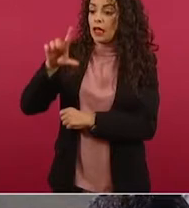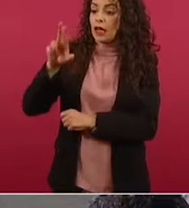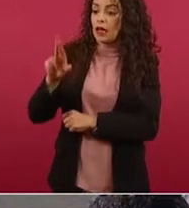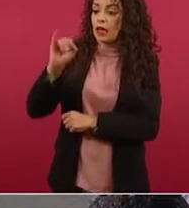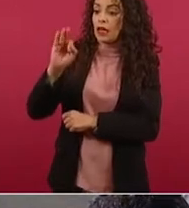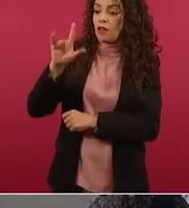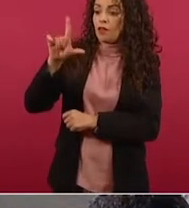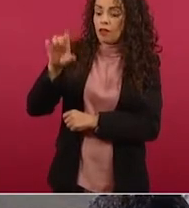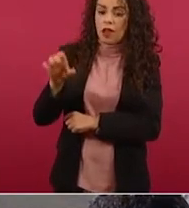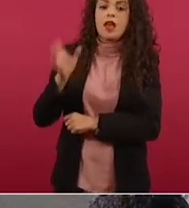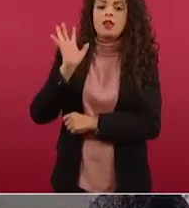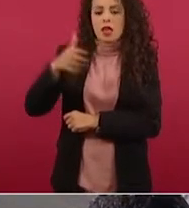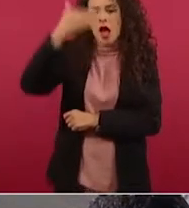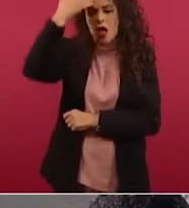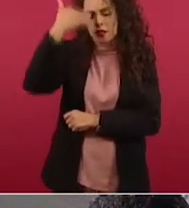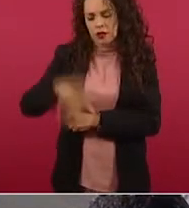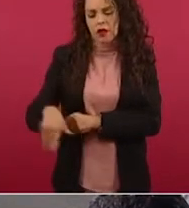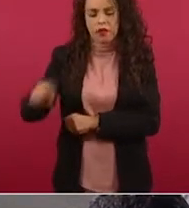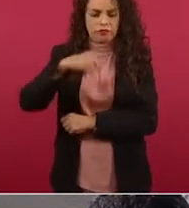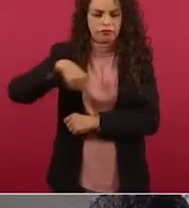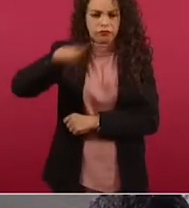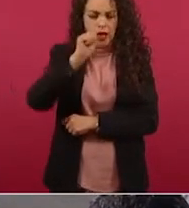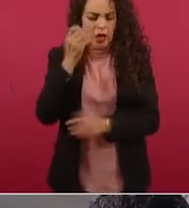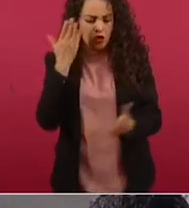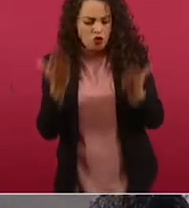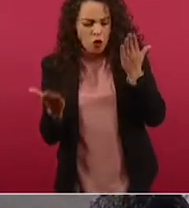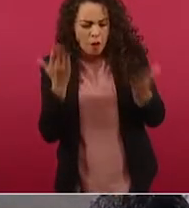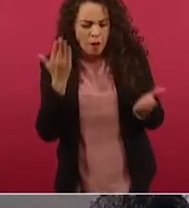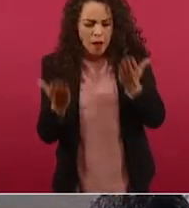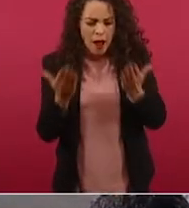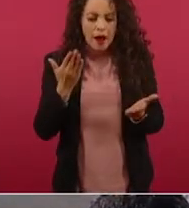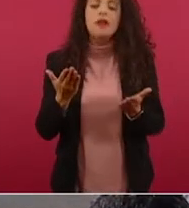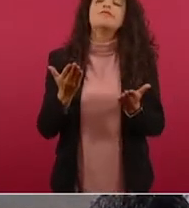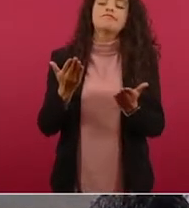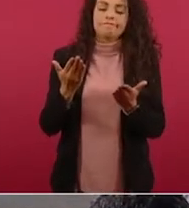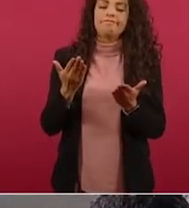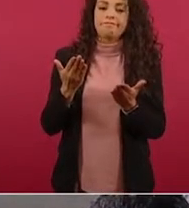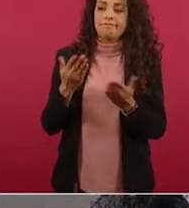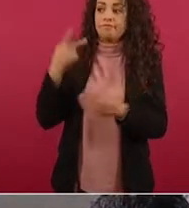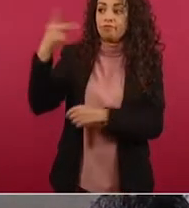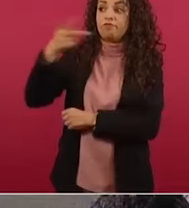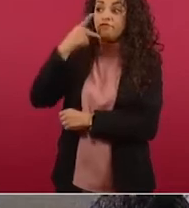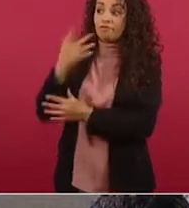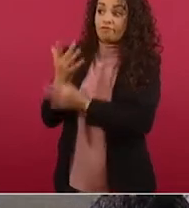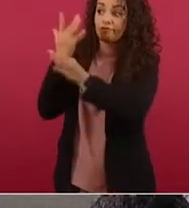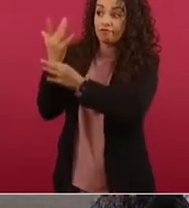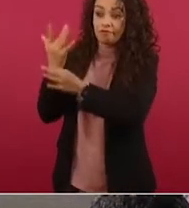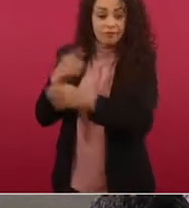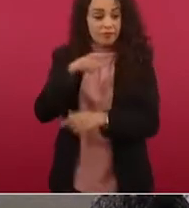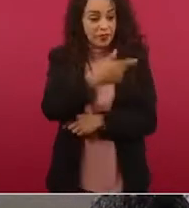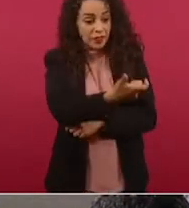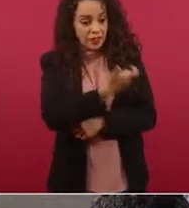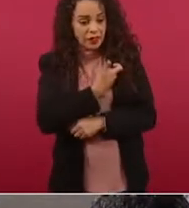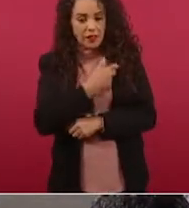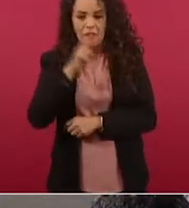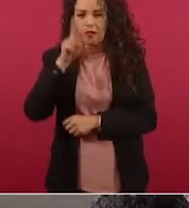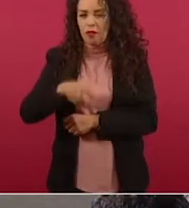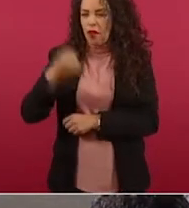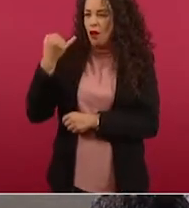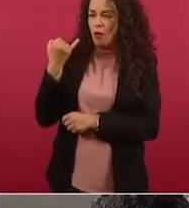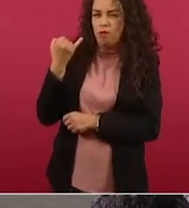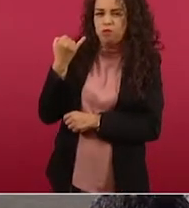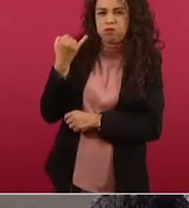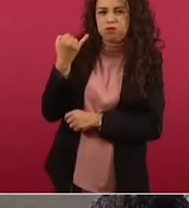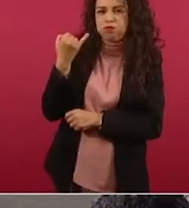vemos que comparándolo un poco con estos dólares que reciben sus palabras parecen un poco cínicas. R.A. O. Ted Cruz, el